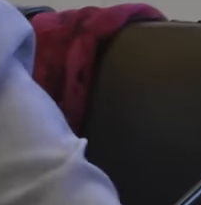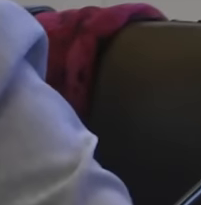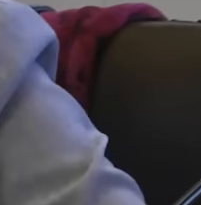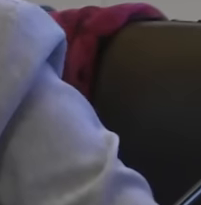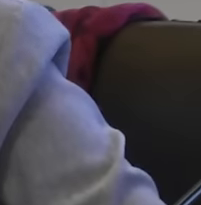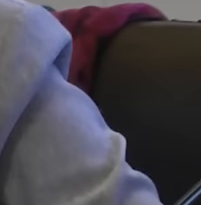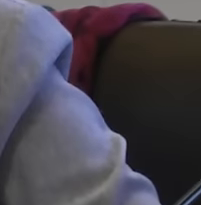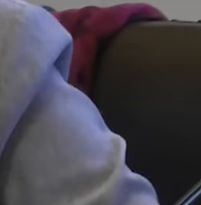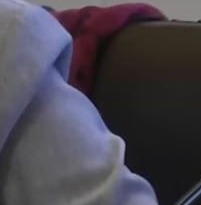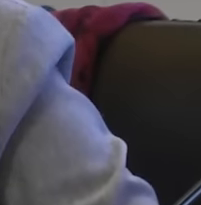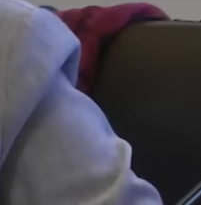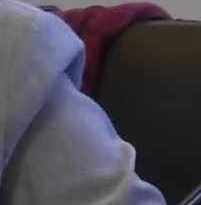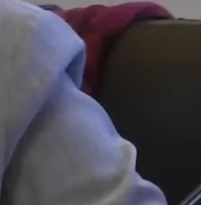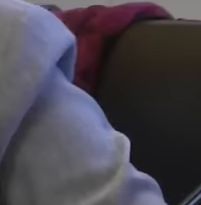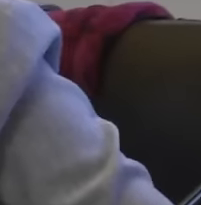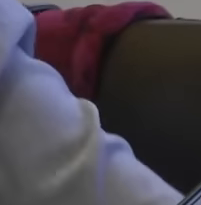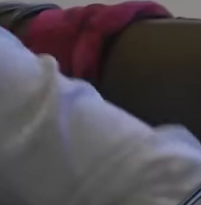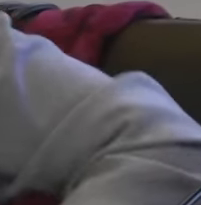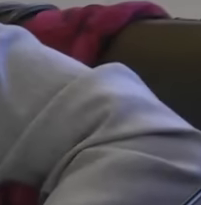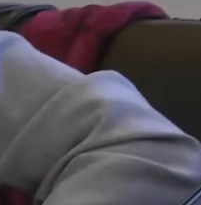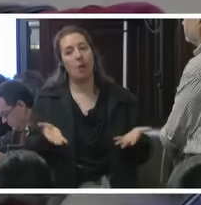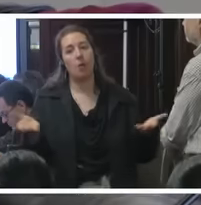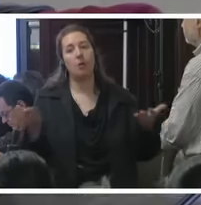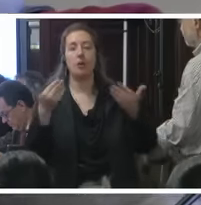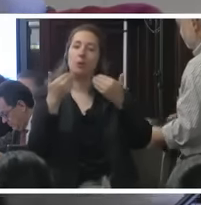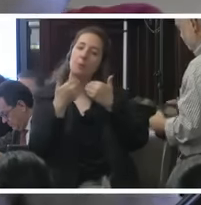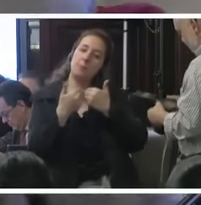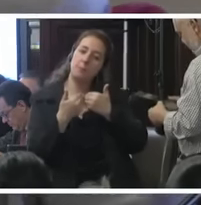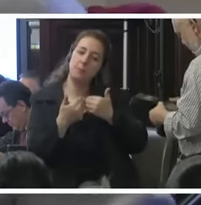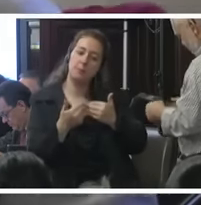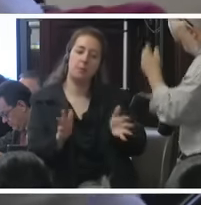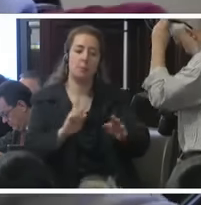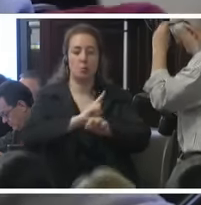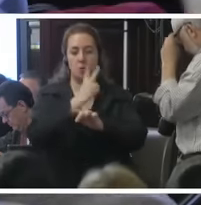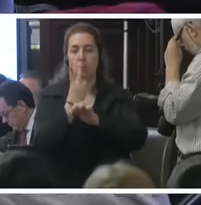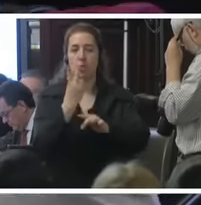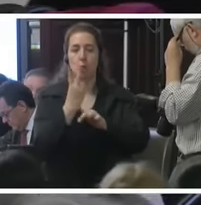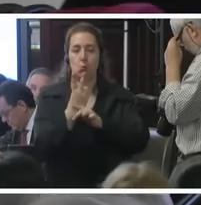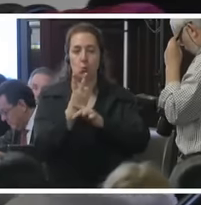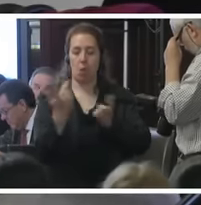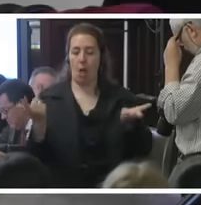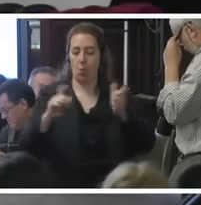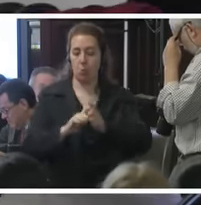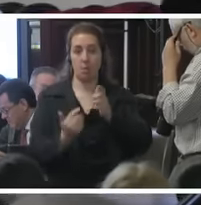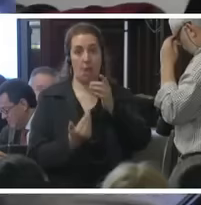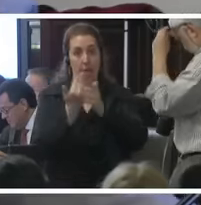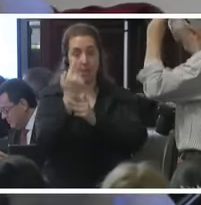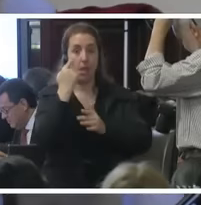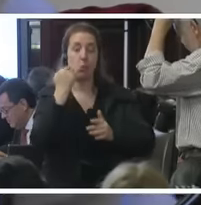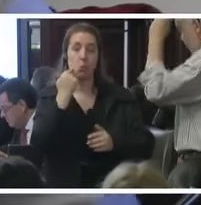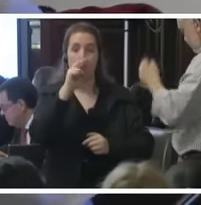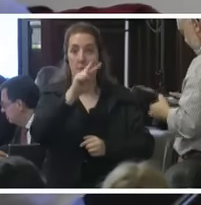a todos. Ahora comenzaremos la segunda audiencia de la mañana. La número